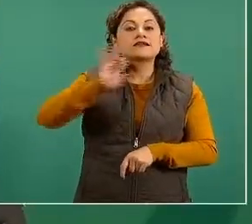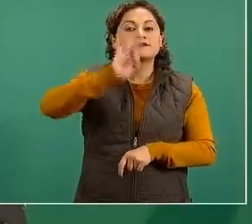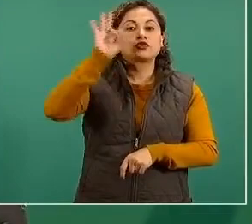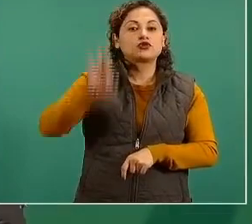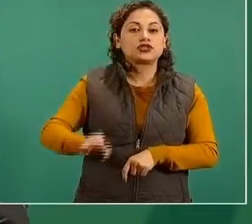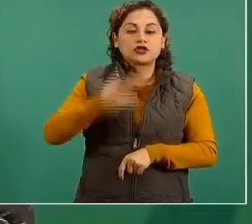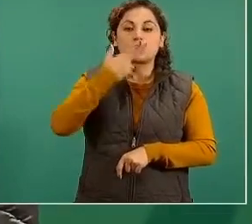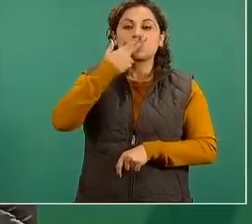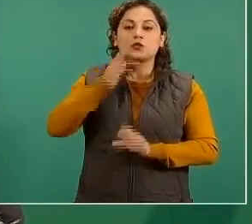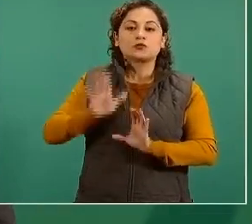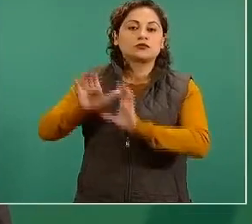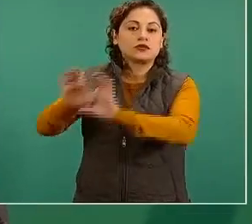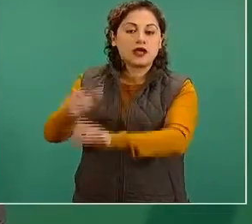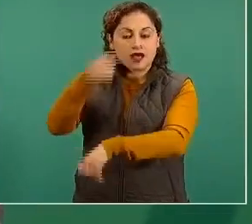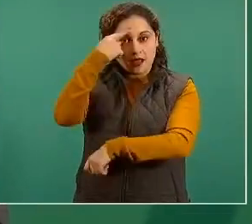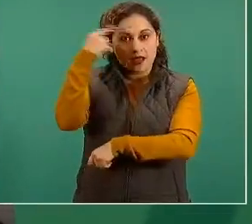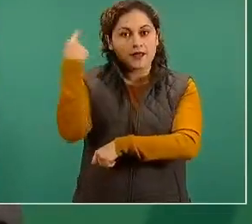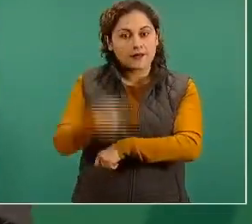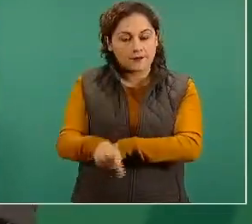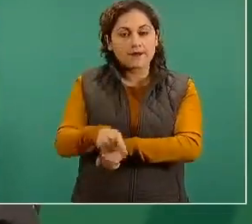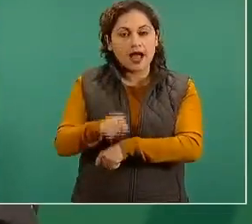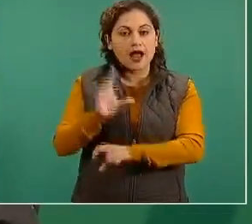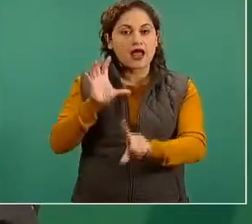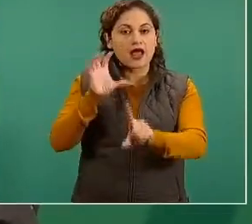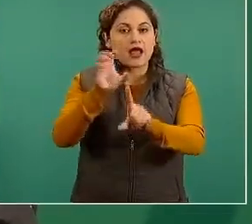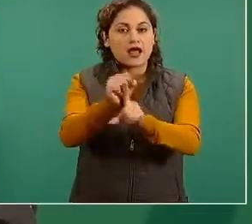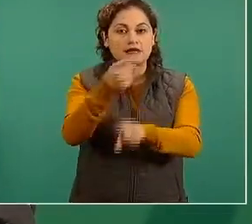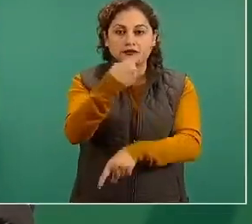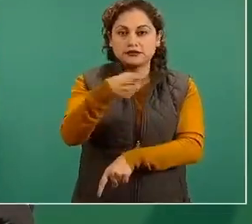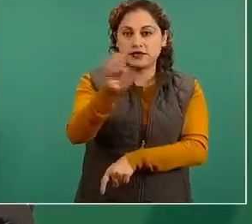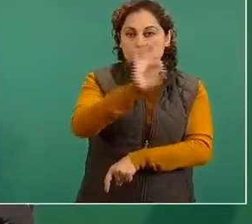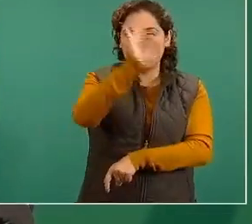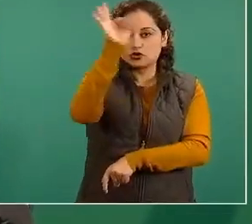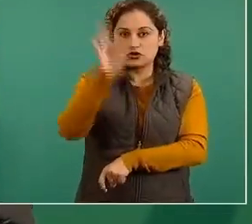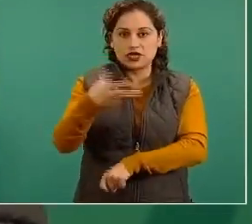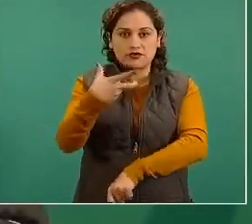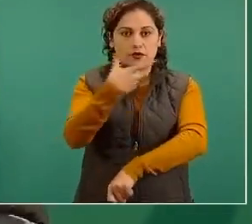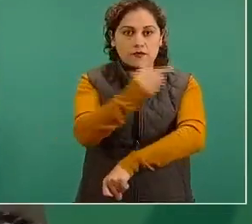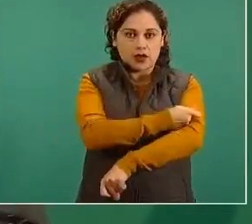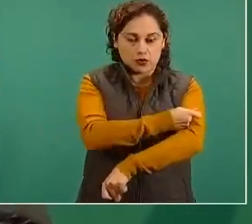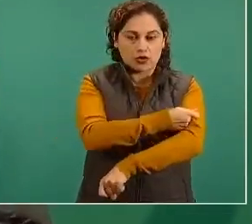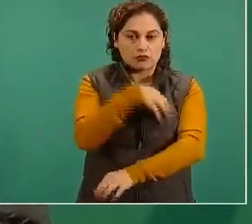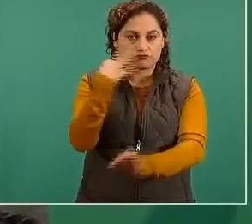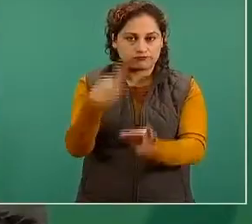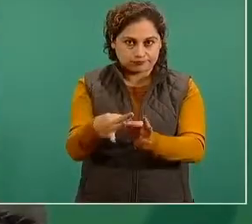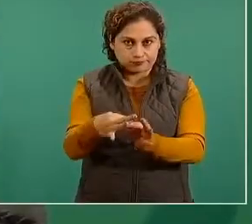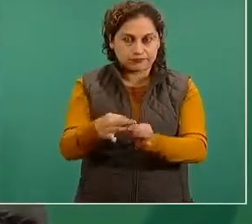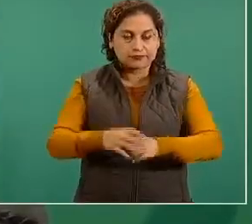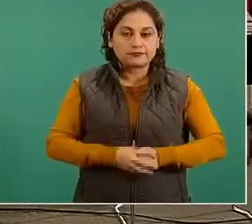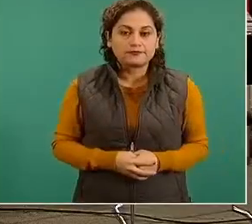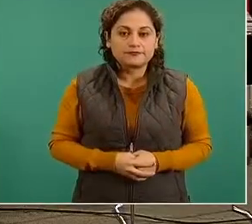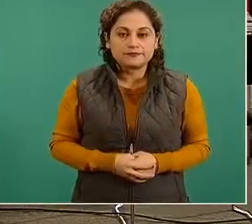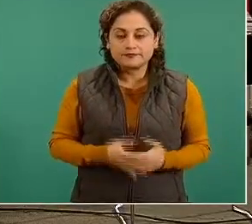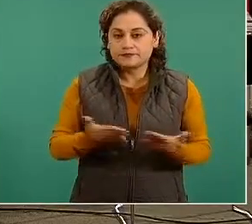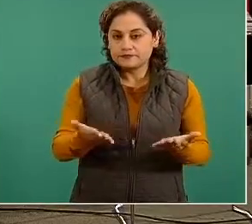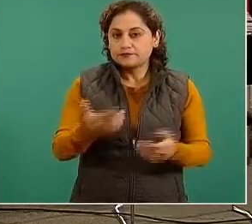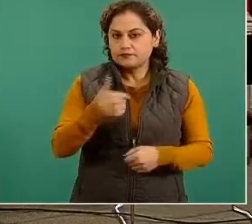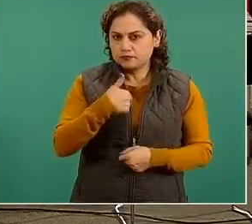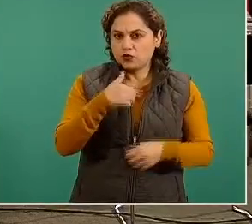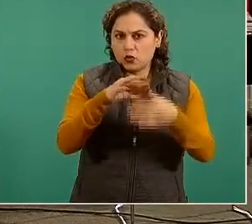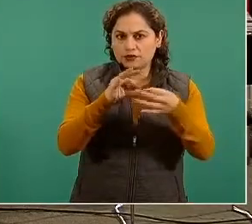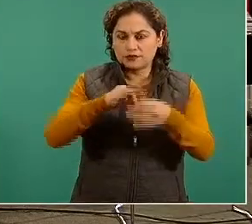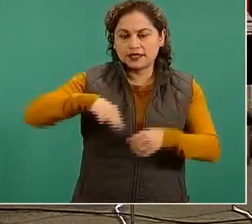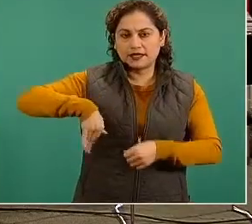completar el cien por ciento de las vacunas de este embarque y lo que comenté es